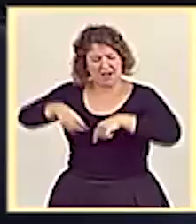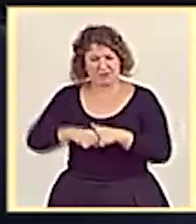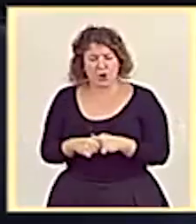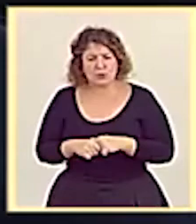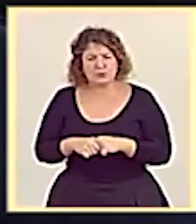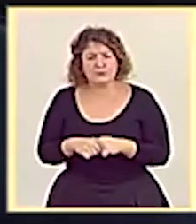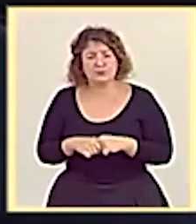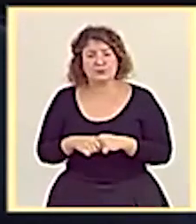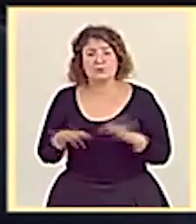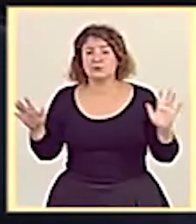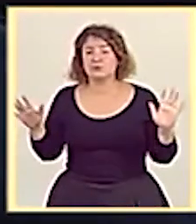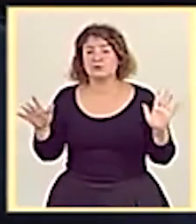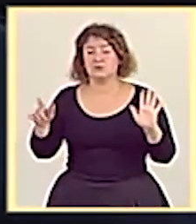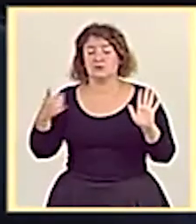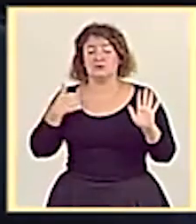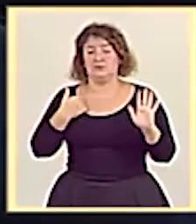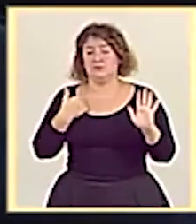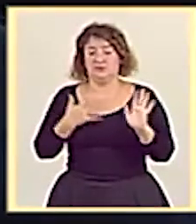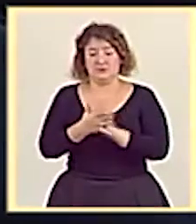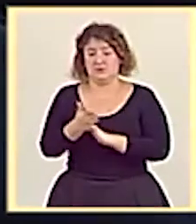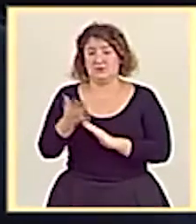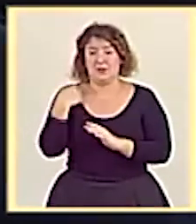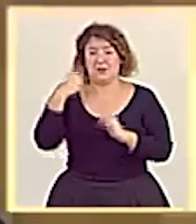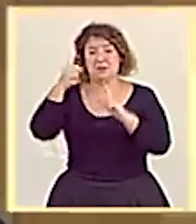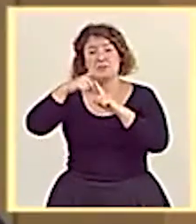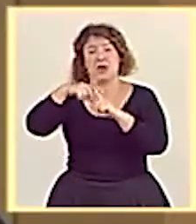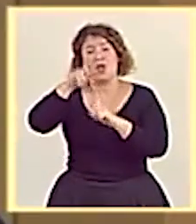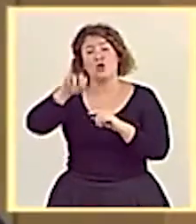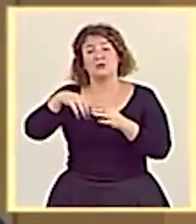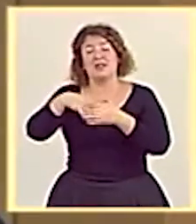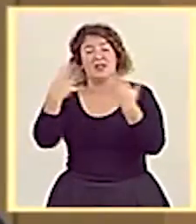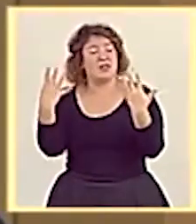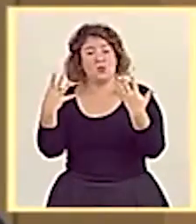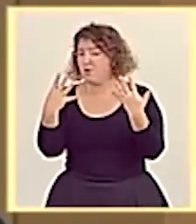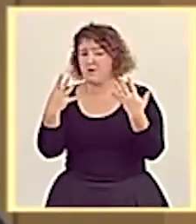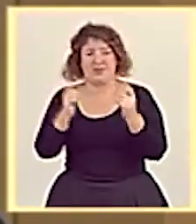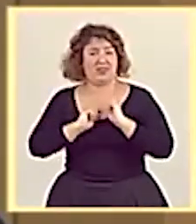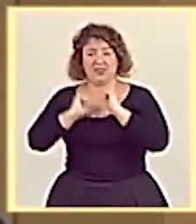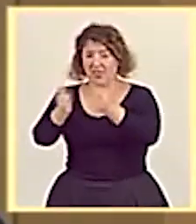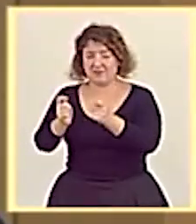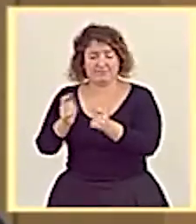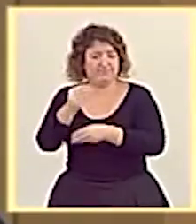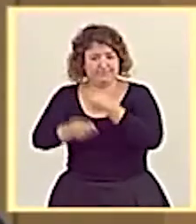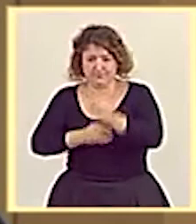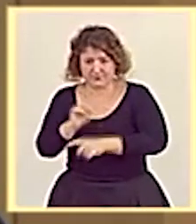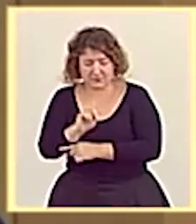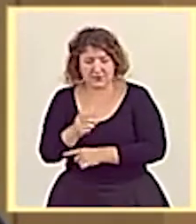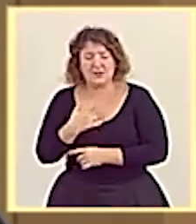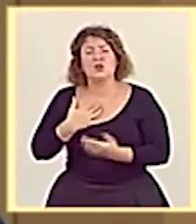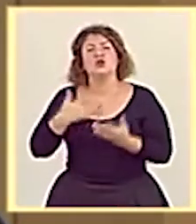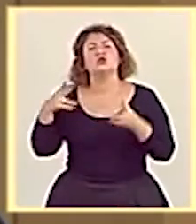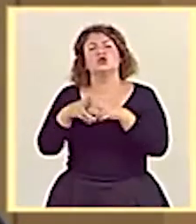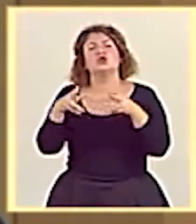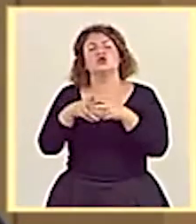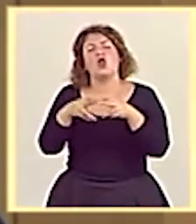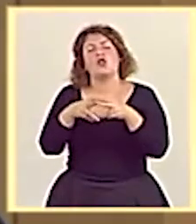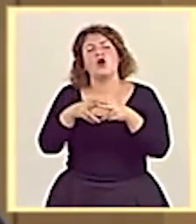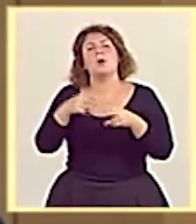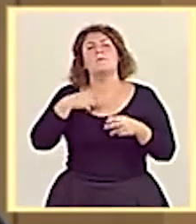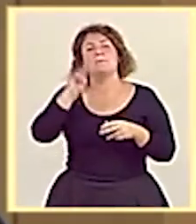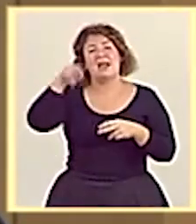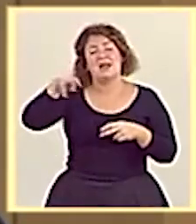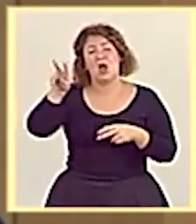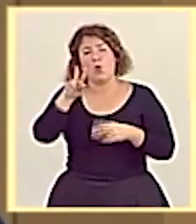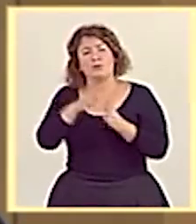antes de que finalizara la legislatura, es decir, en mayo de 2019, y no se hizo. Nuestro socio Angueroa Bay, el PNV, acordó con el